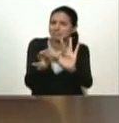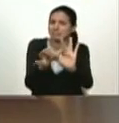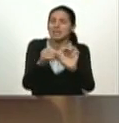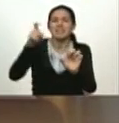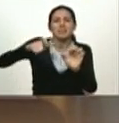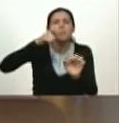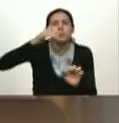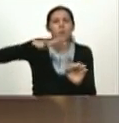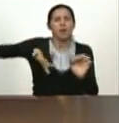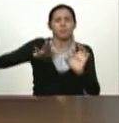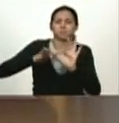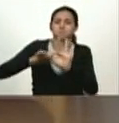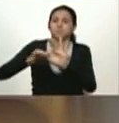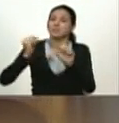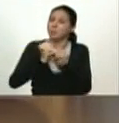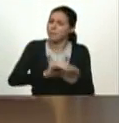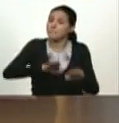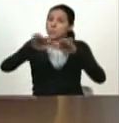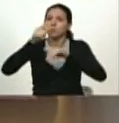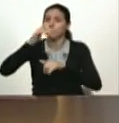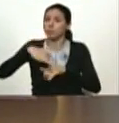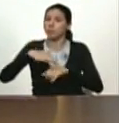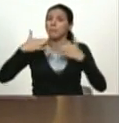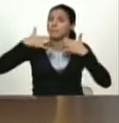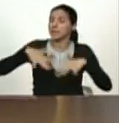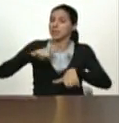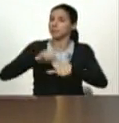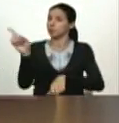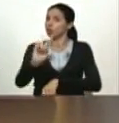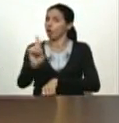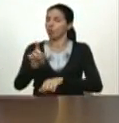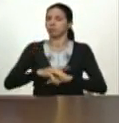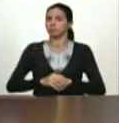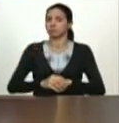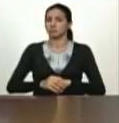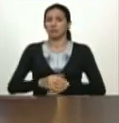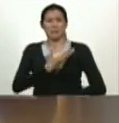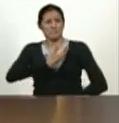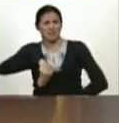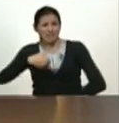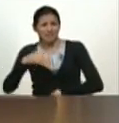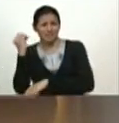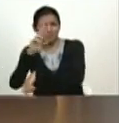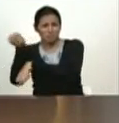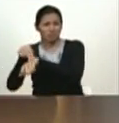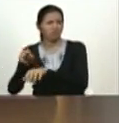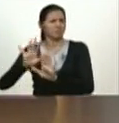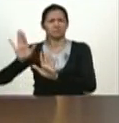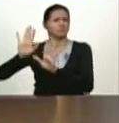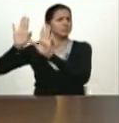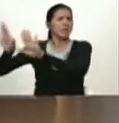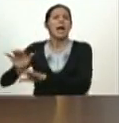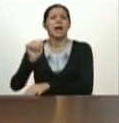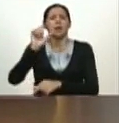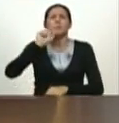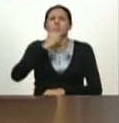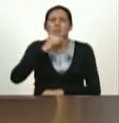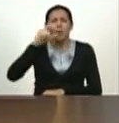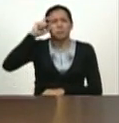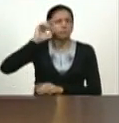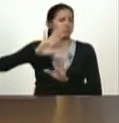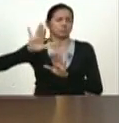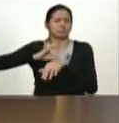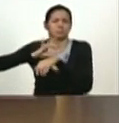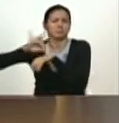país trabajando por nuestro pueblo. No perdamos tiempo en Ramosalú ni nada de eso. Ramosalú se lo dejamos al bloque de la patria